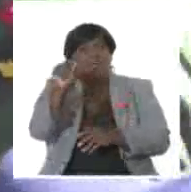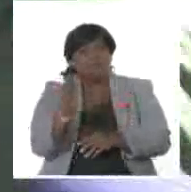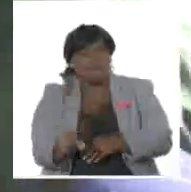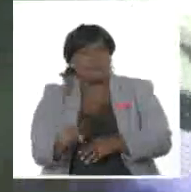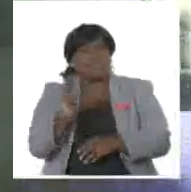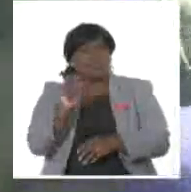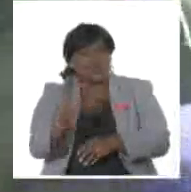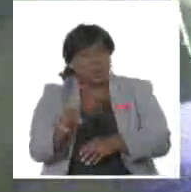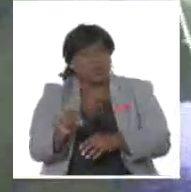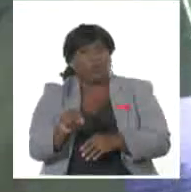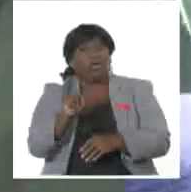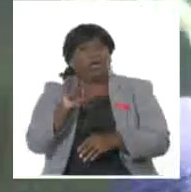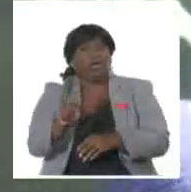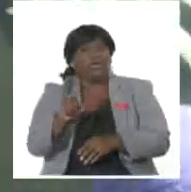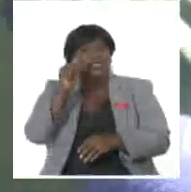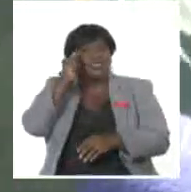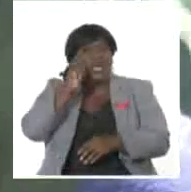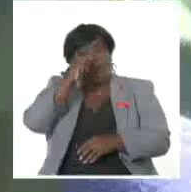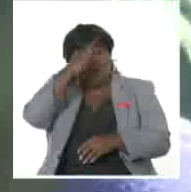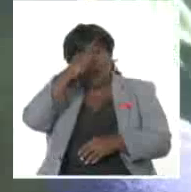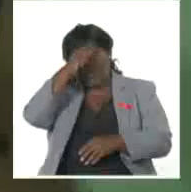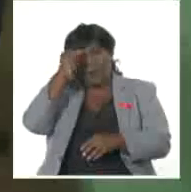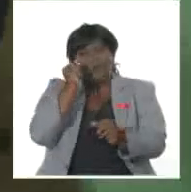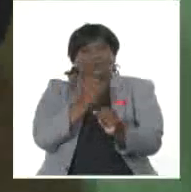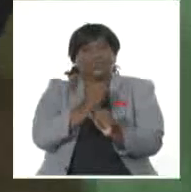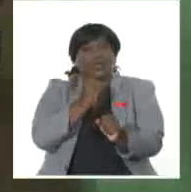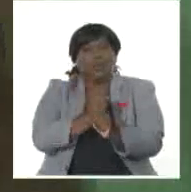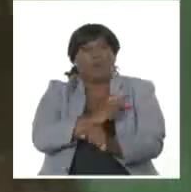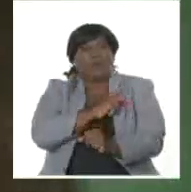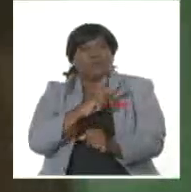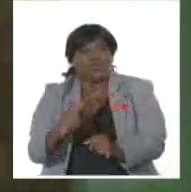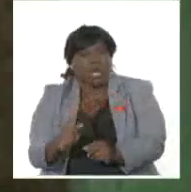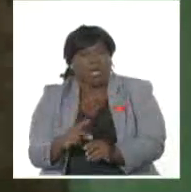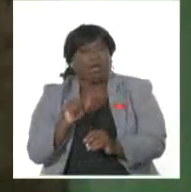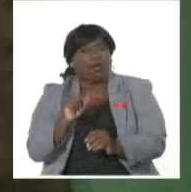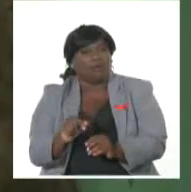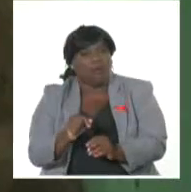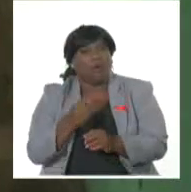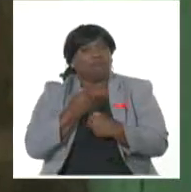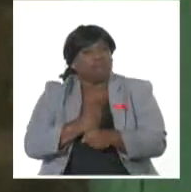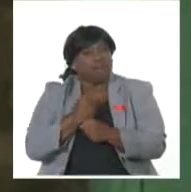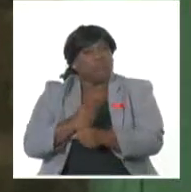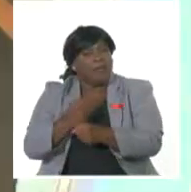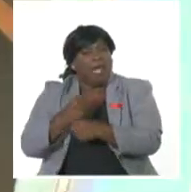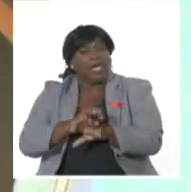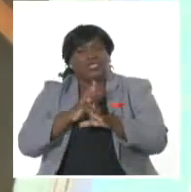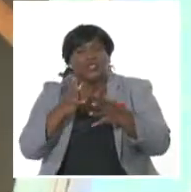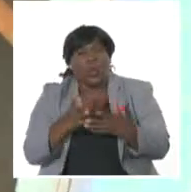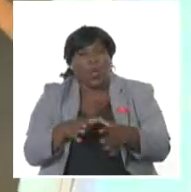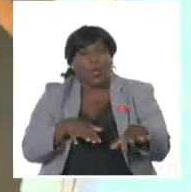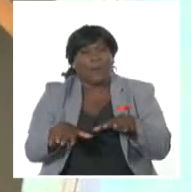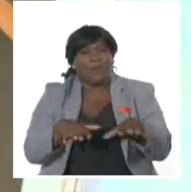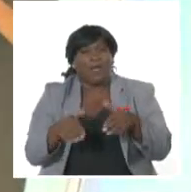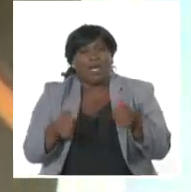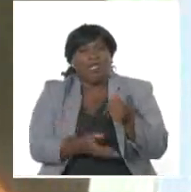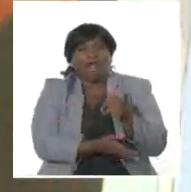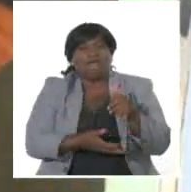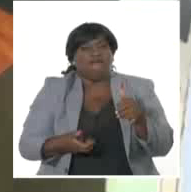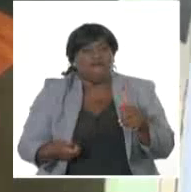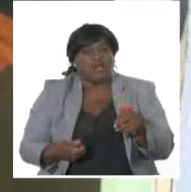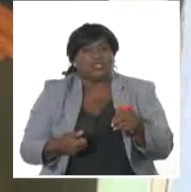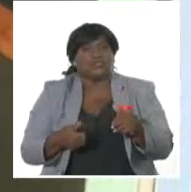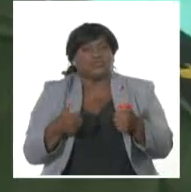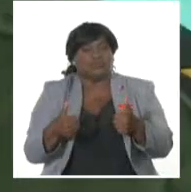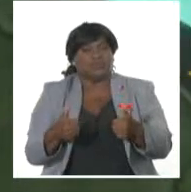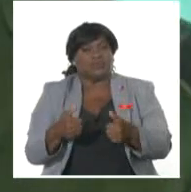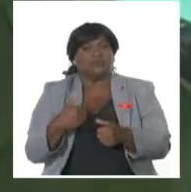desarrollar este fin de semana una jornada intensiva y extensiva de esfuerzo decisivo en la provincia. Yo quiero agradecer